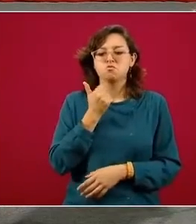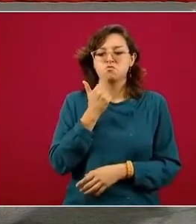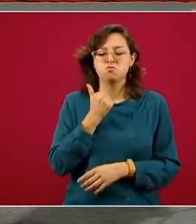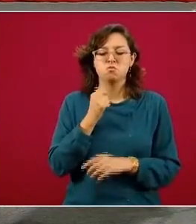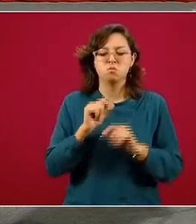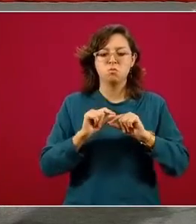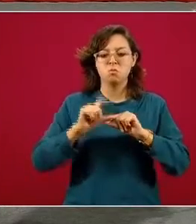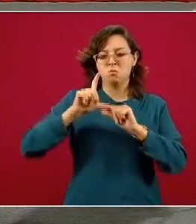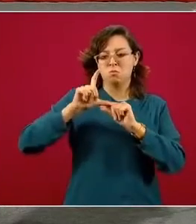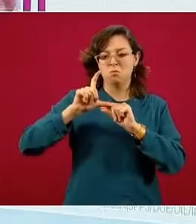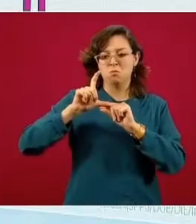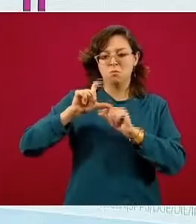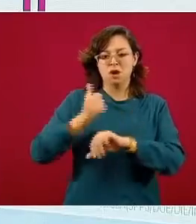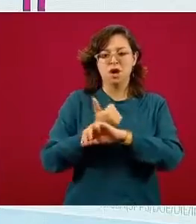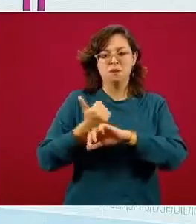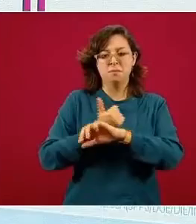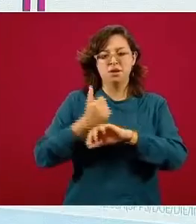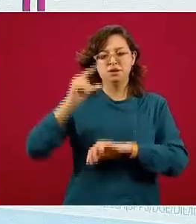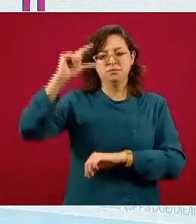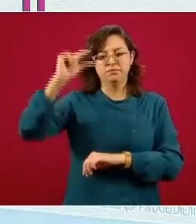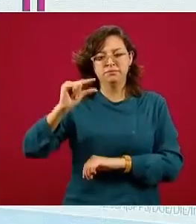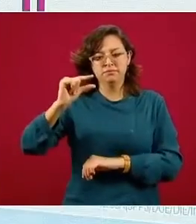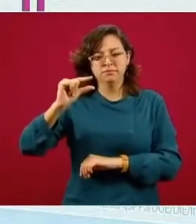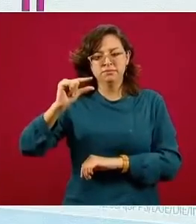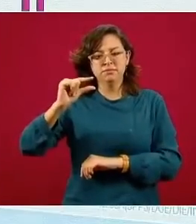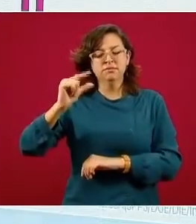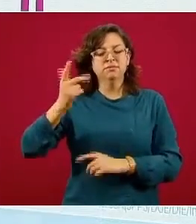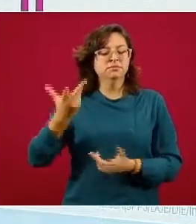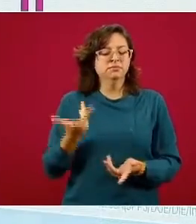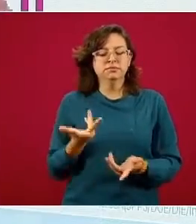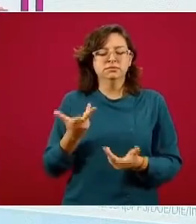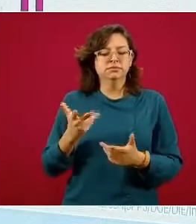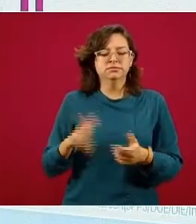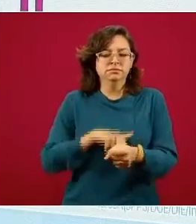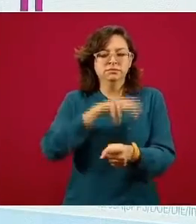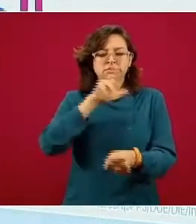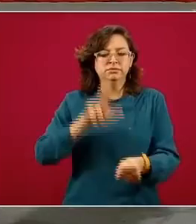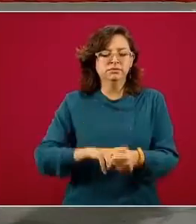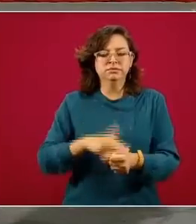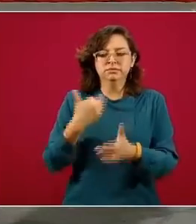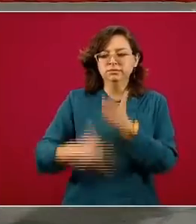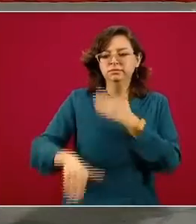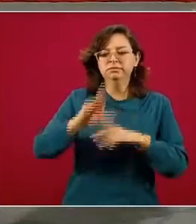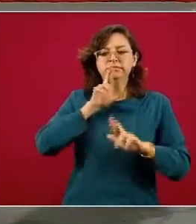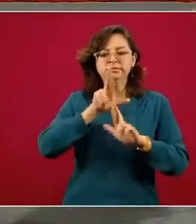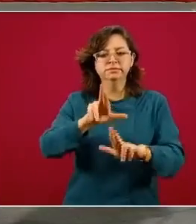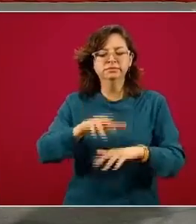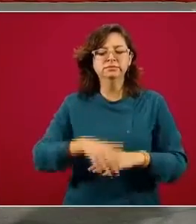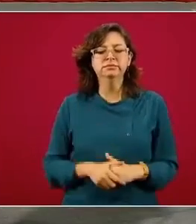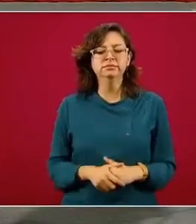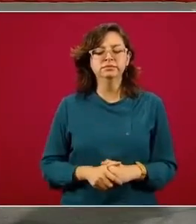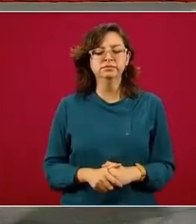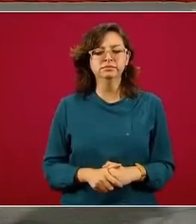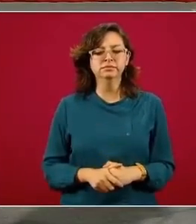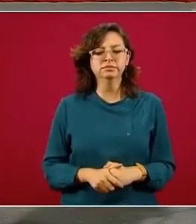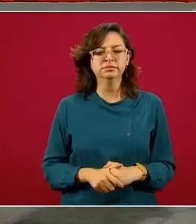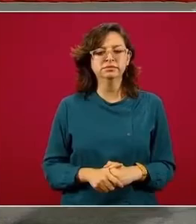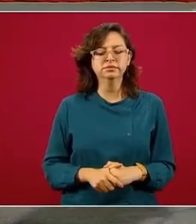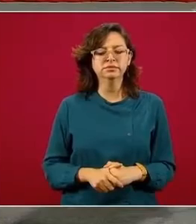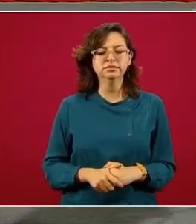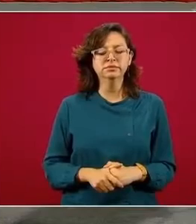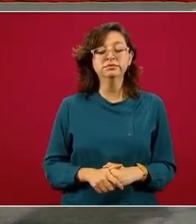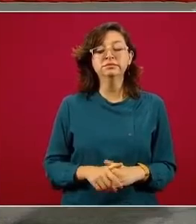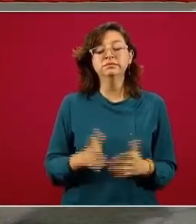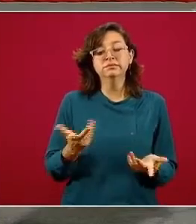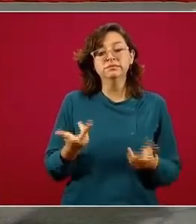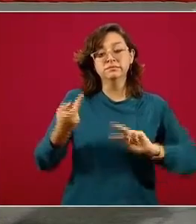grande que la parte amarilla. Y la parte amarilla es proporcional al tamaño de eso rojo. Y hay algunos pocos